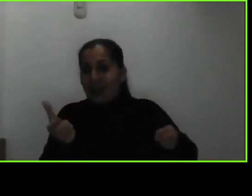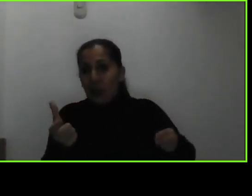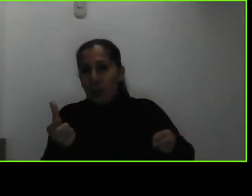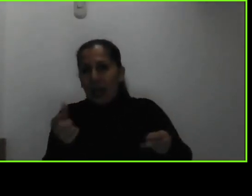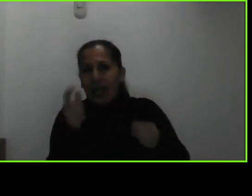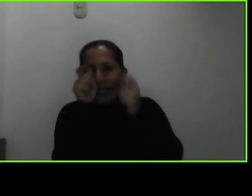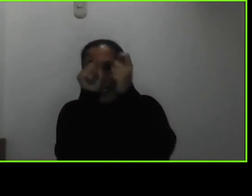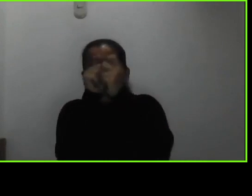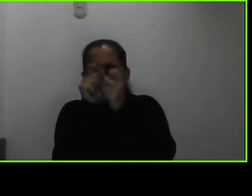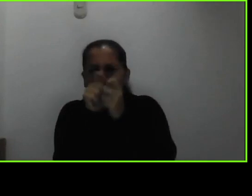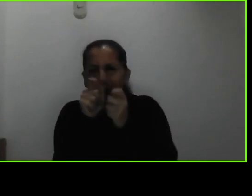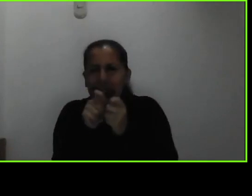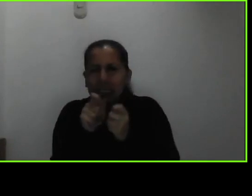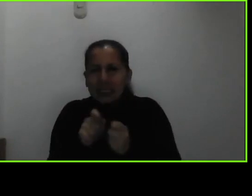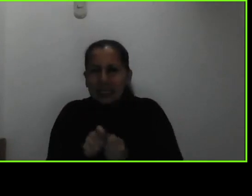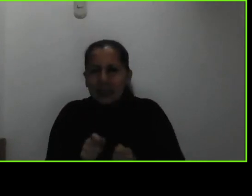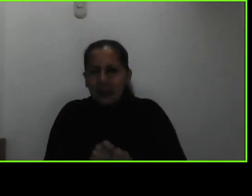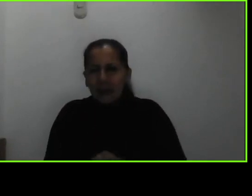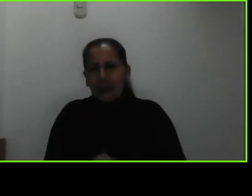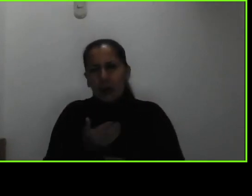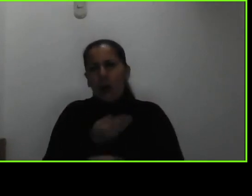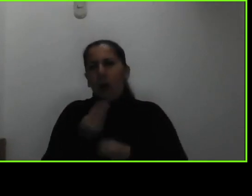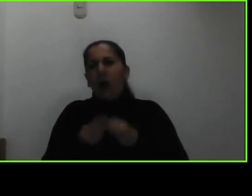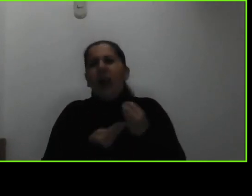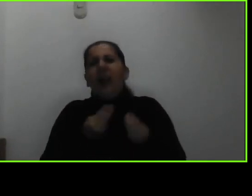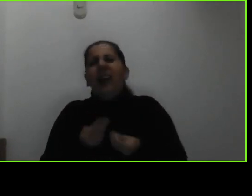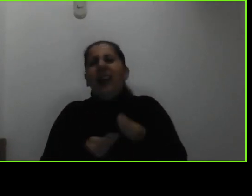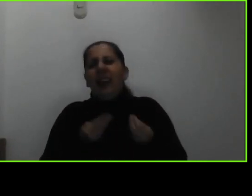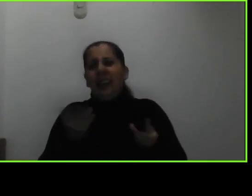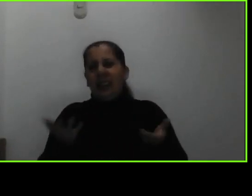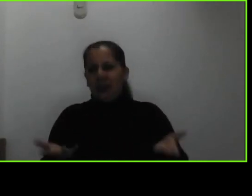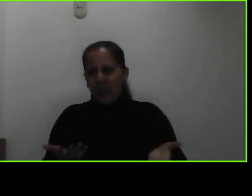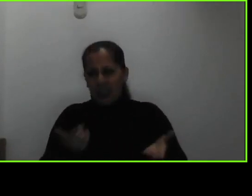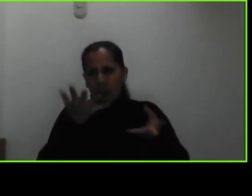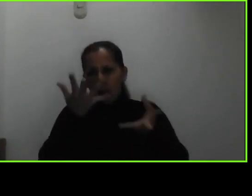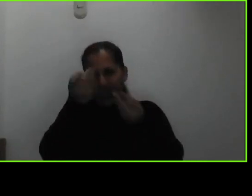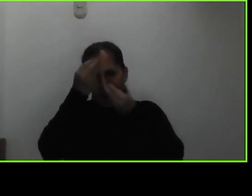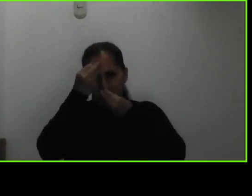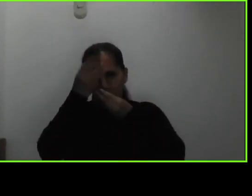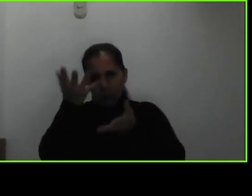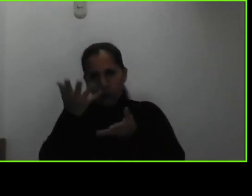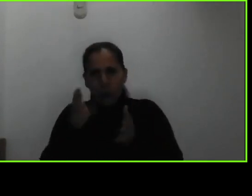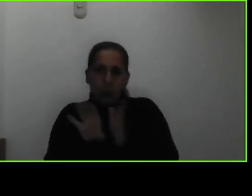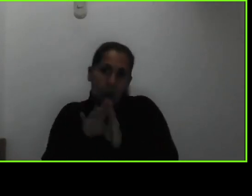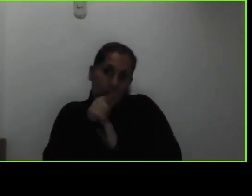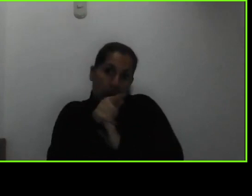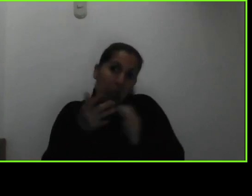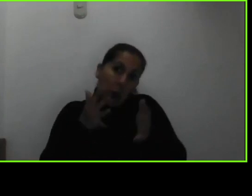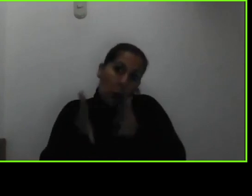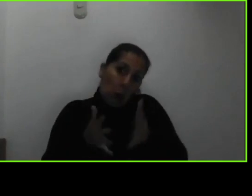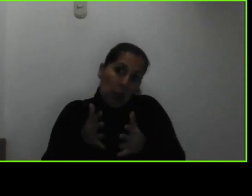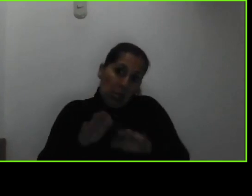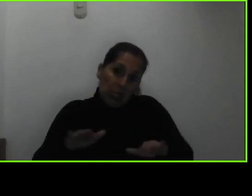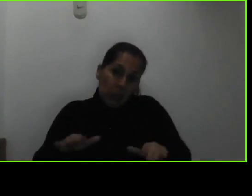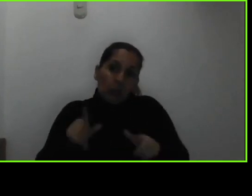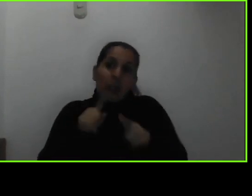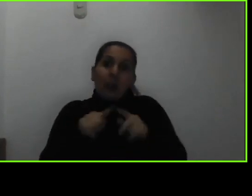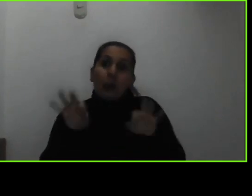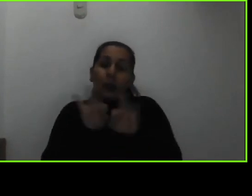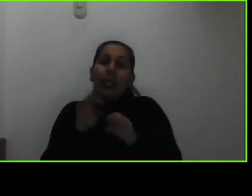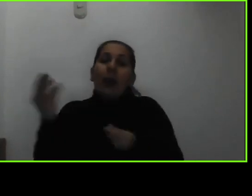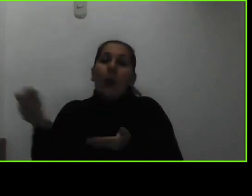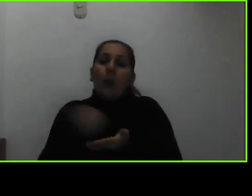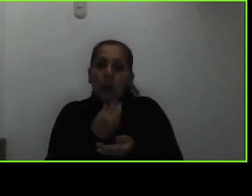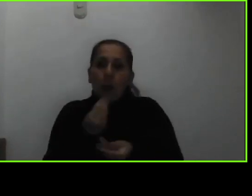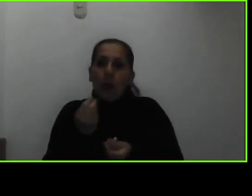qué es lo que ustedes quieren darnos a conocer que es el cuido de los niños y el salario o el monto